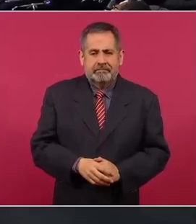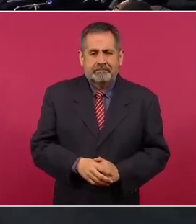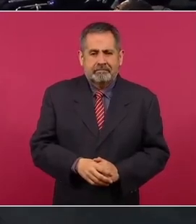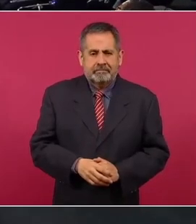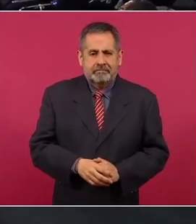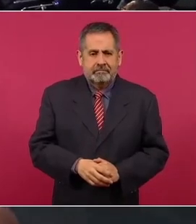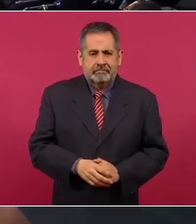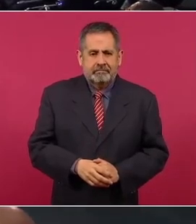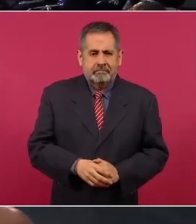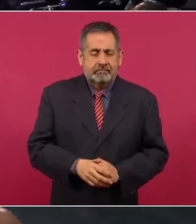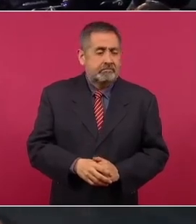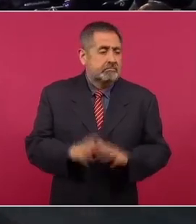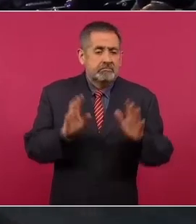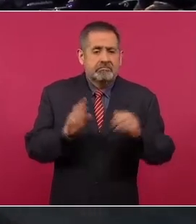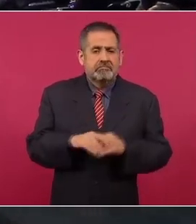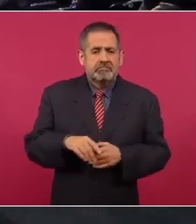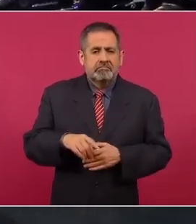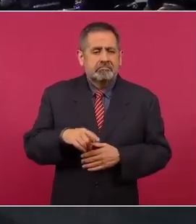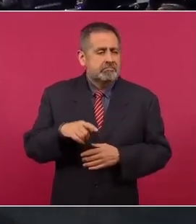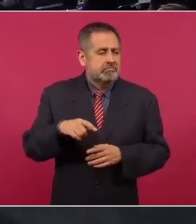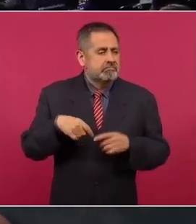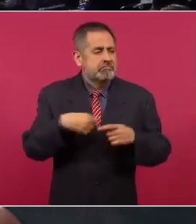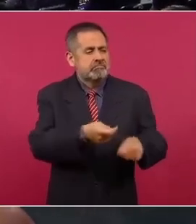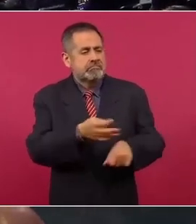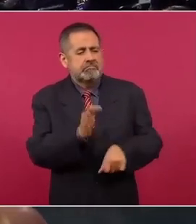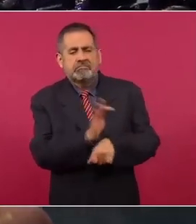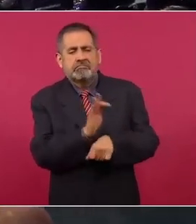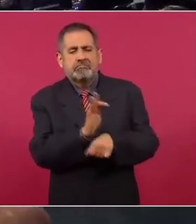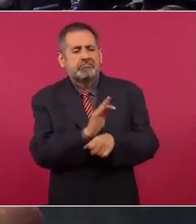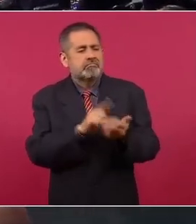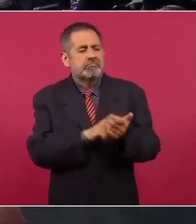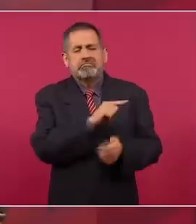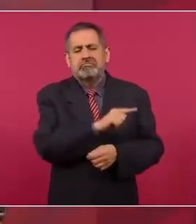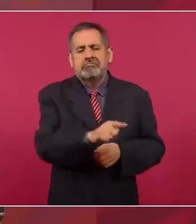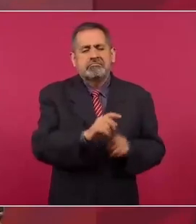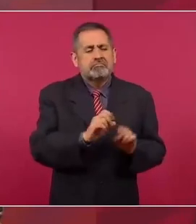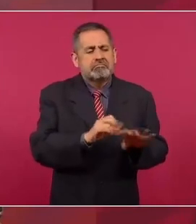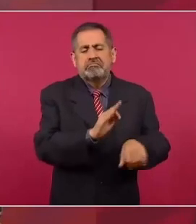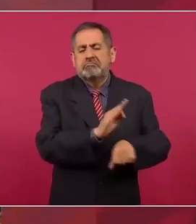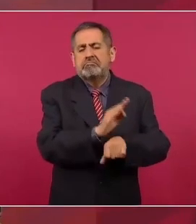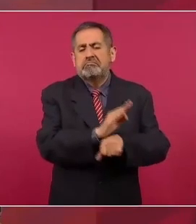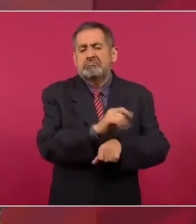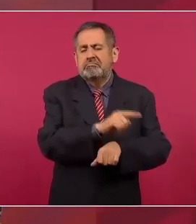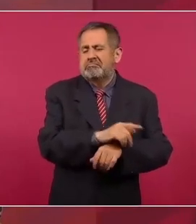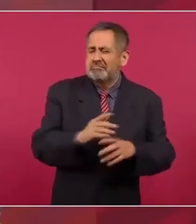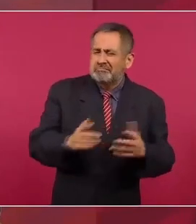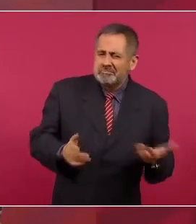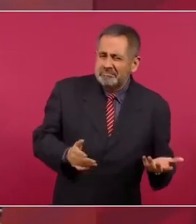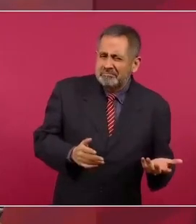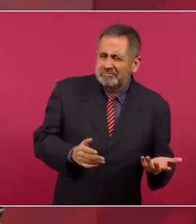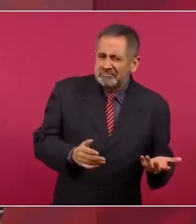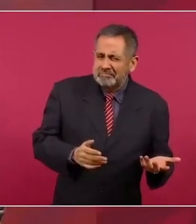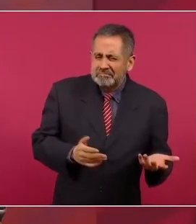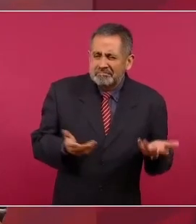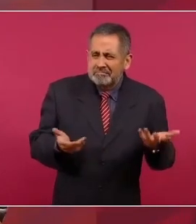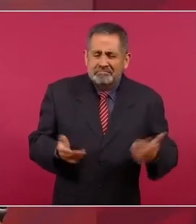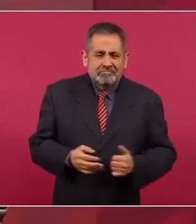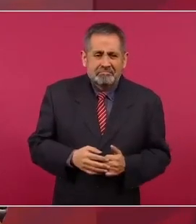Que de una u otra manera le dan impunidad a los que